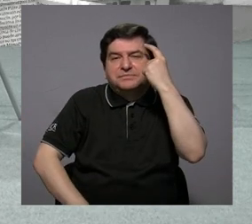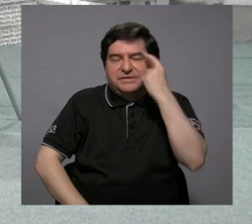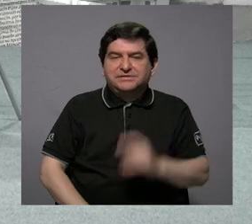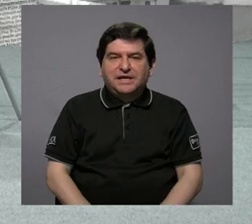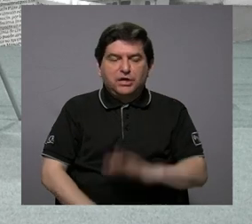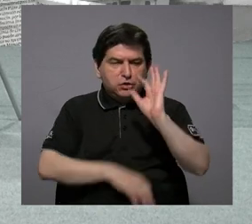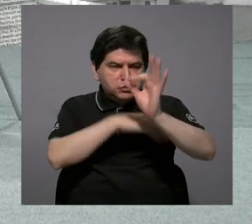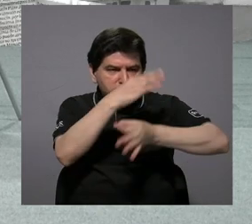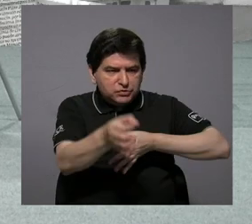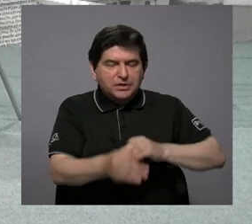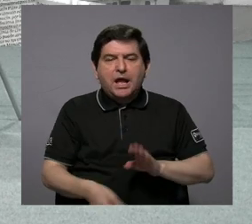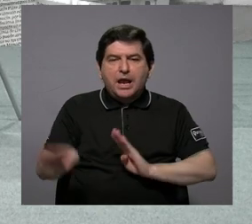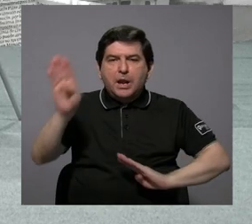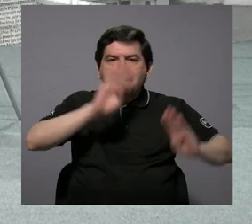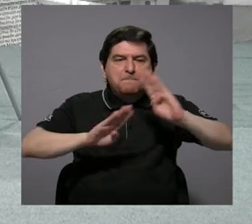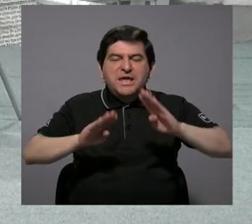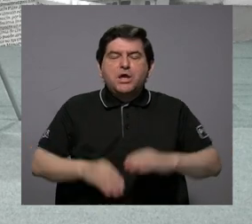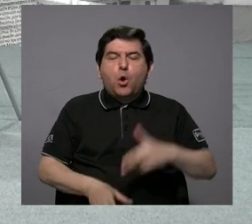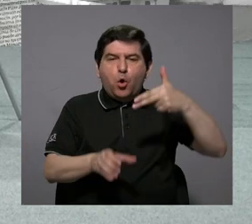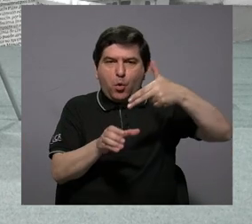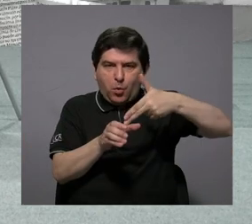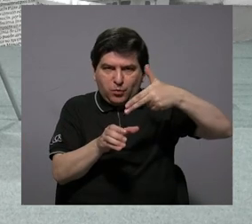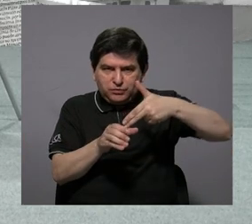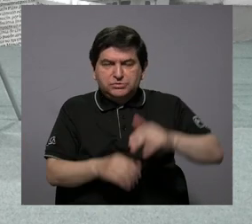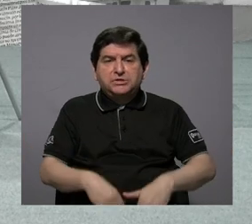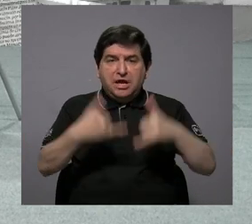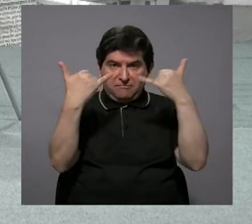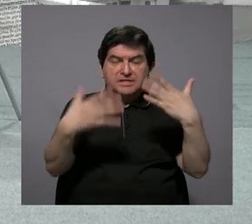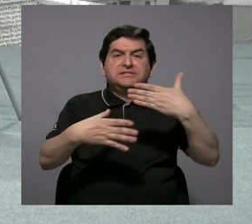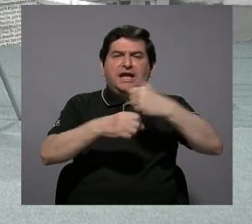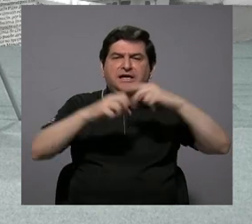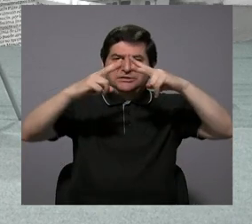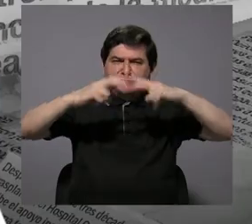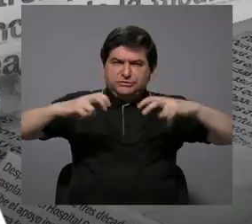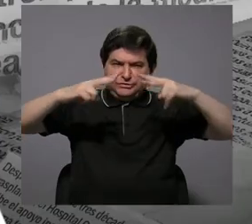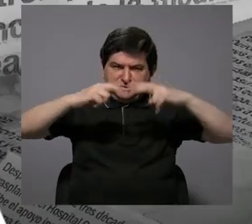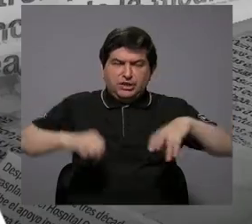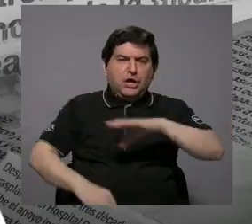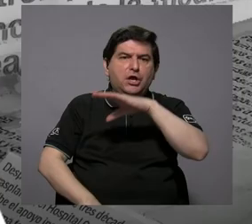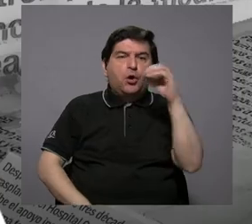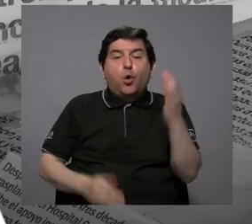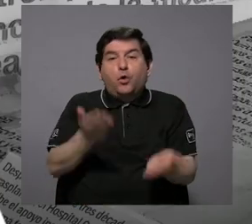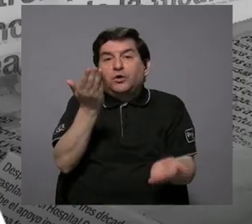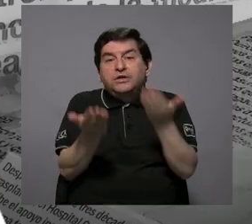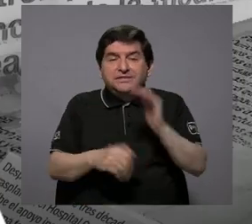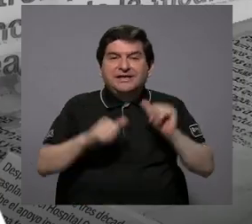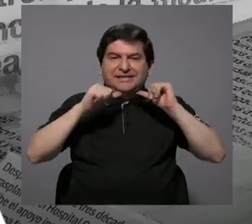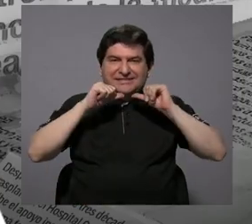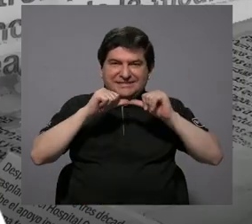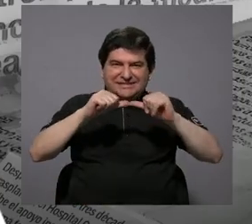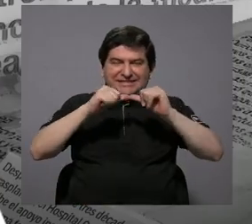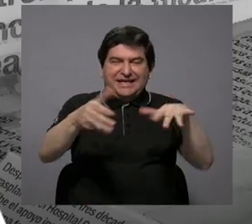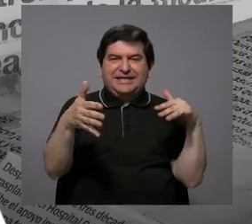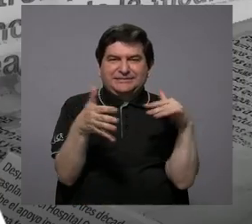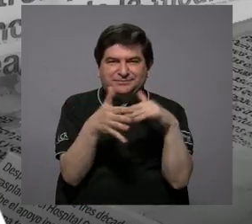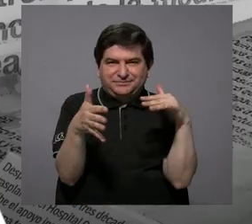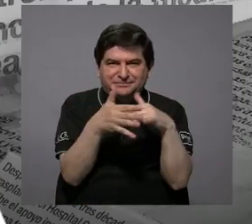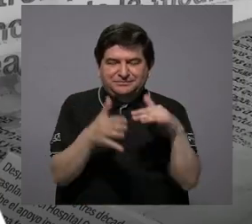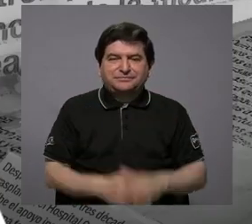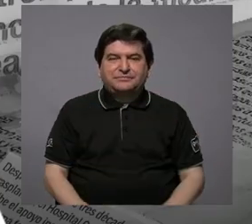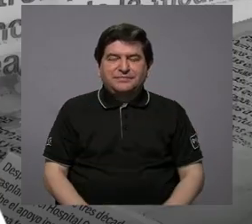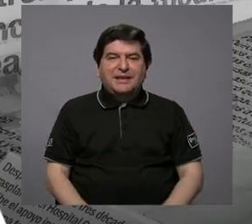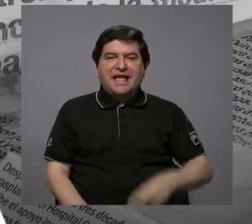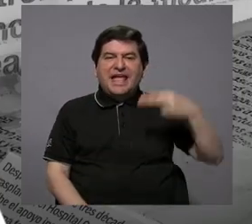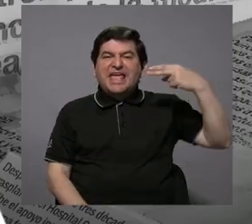hacer una sustitución con biocombustibles que en algún momento se han hecho también análisis? O, ¿qué tal si continúan los estudios hacia el